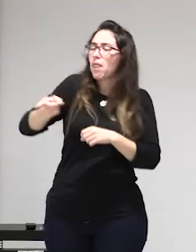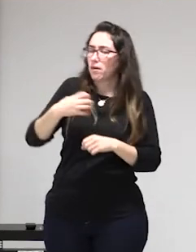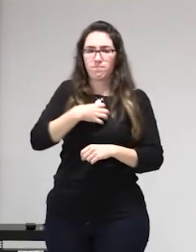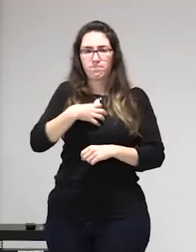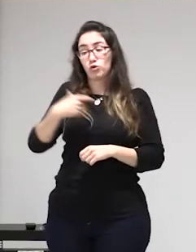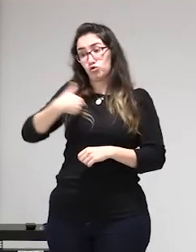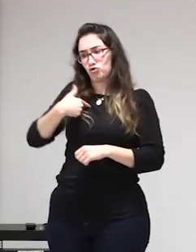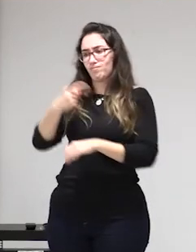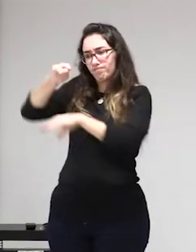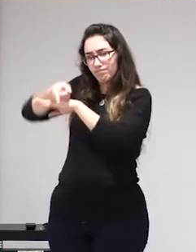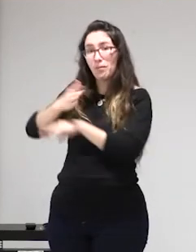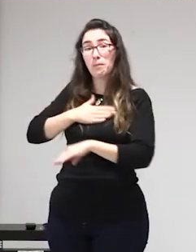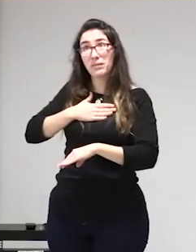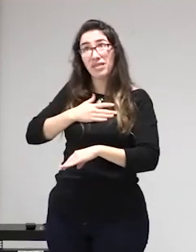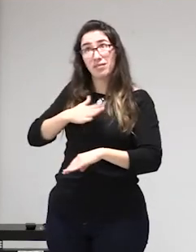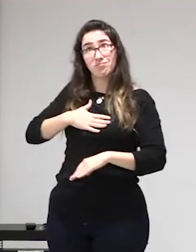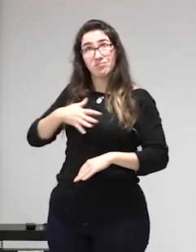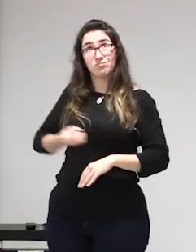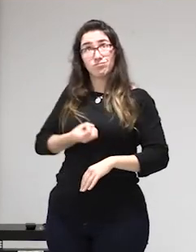vale vamos allá